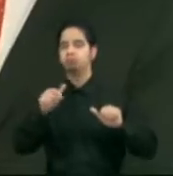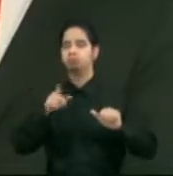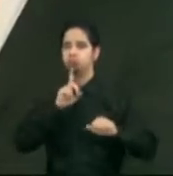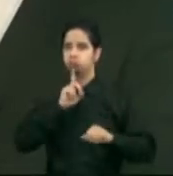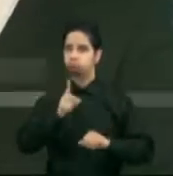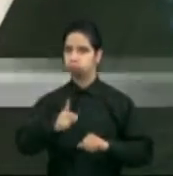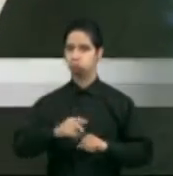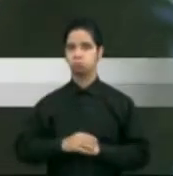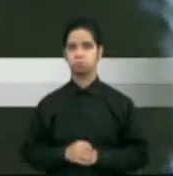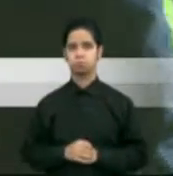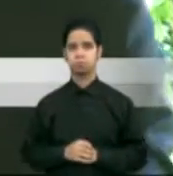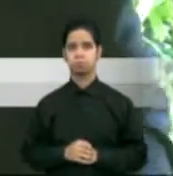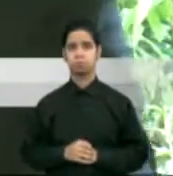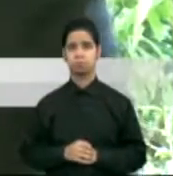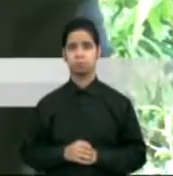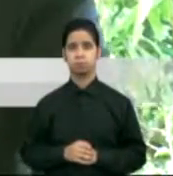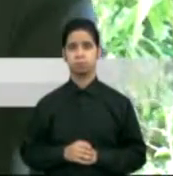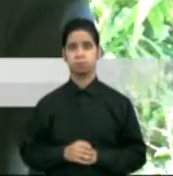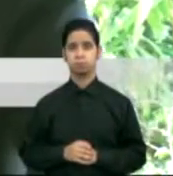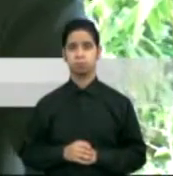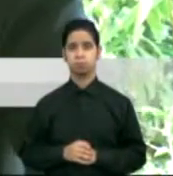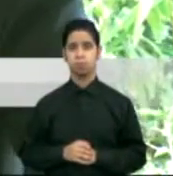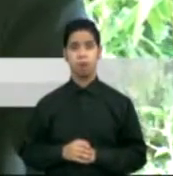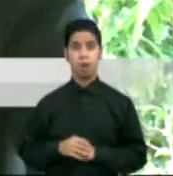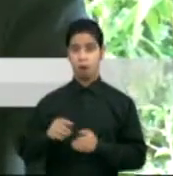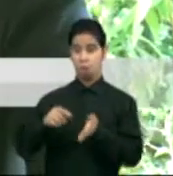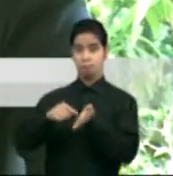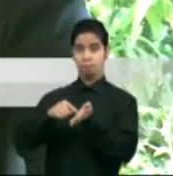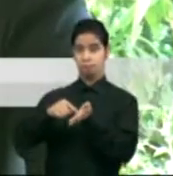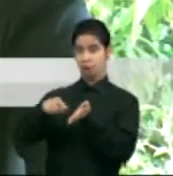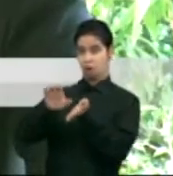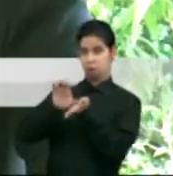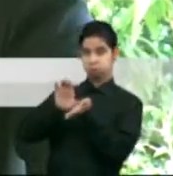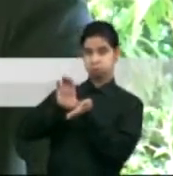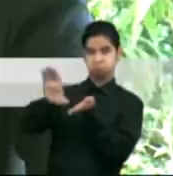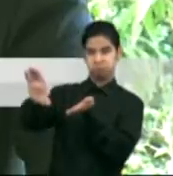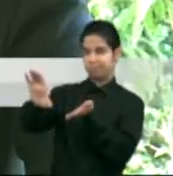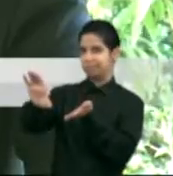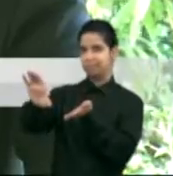Hacer un pago total va a ser poco menos que imposible.